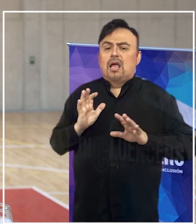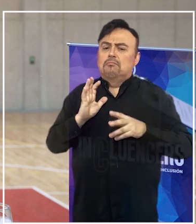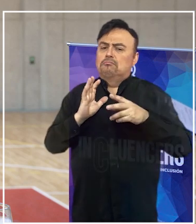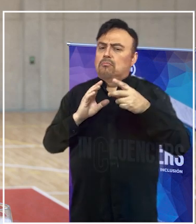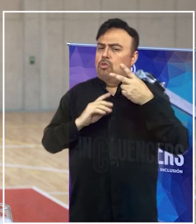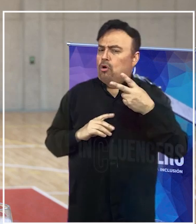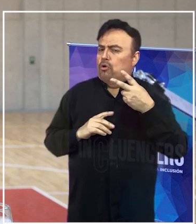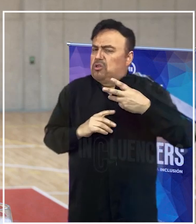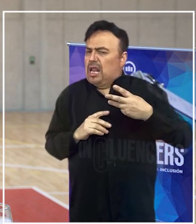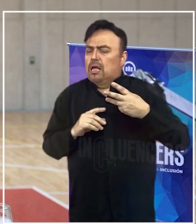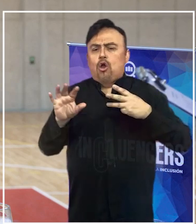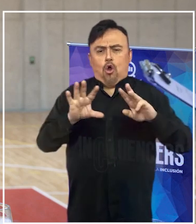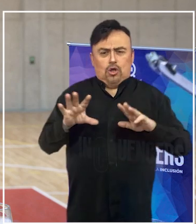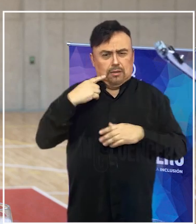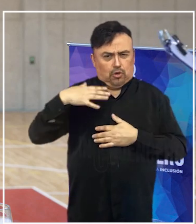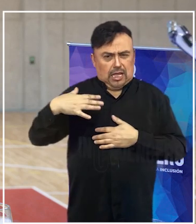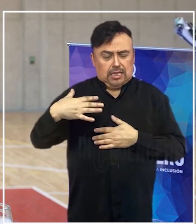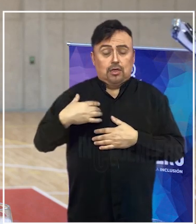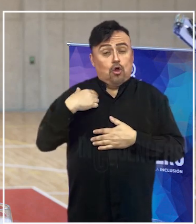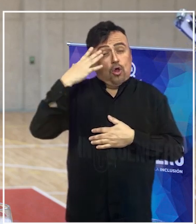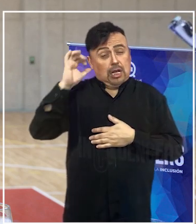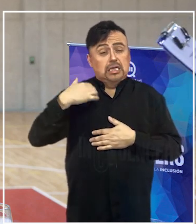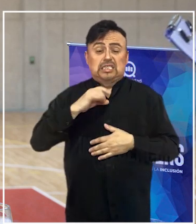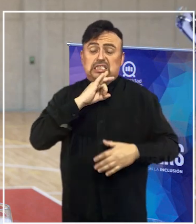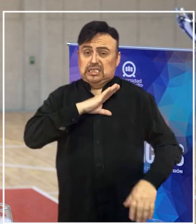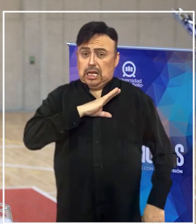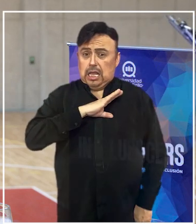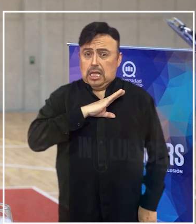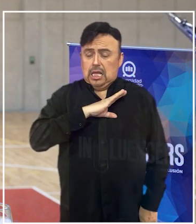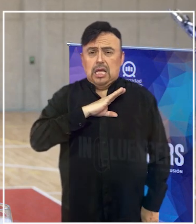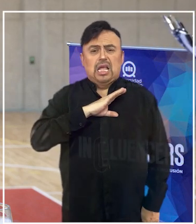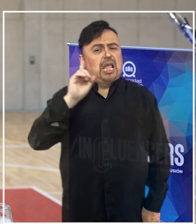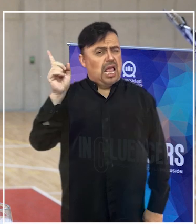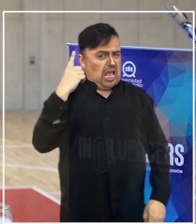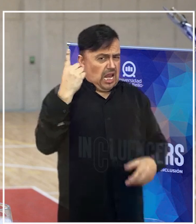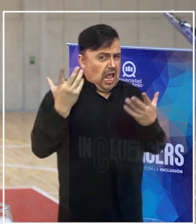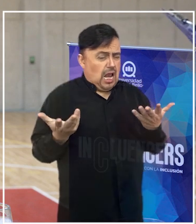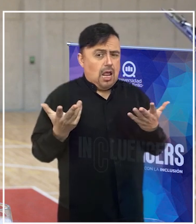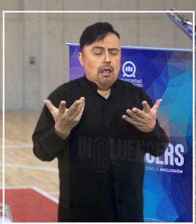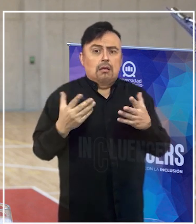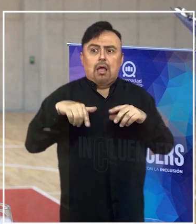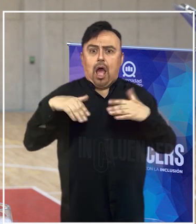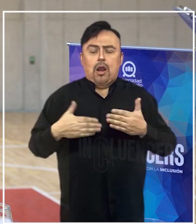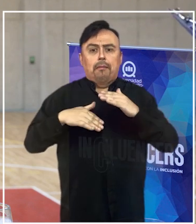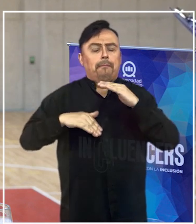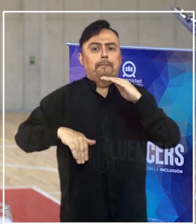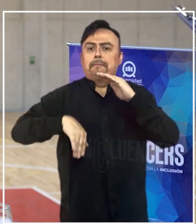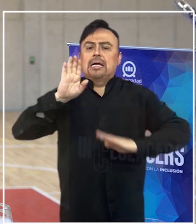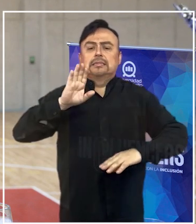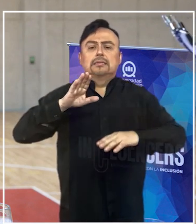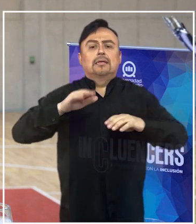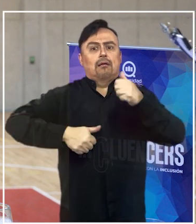o tres aspectos importantes. Yo diría que en general Chile fue más competitivo en